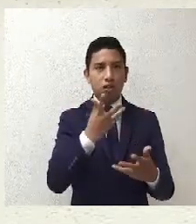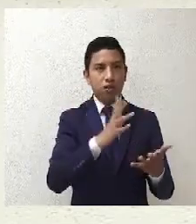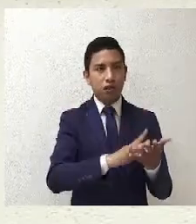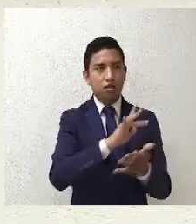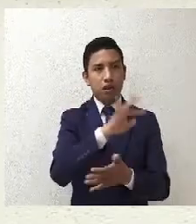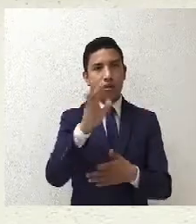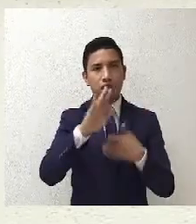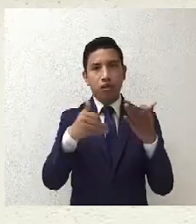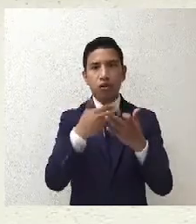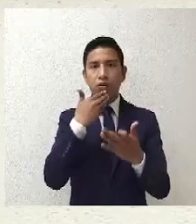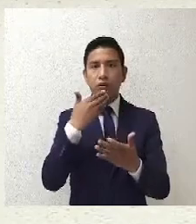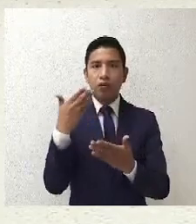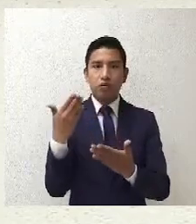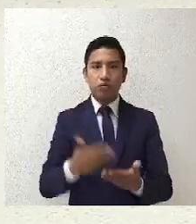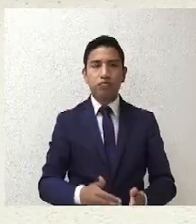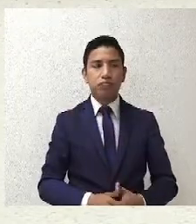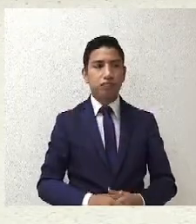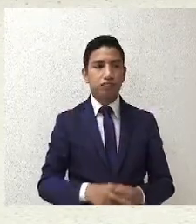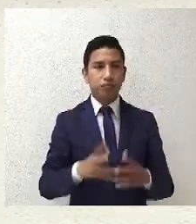excelente día. Muchas gracias.